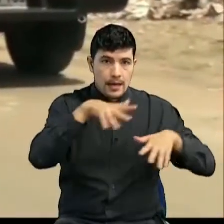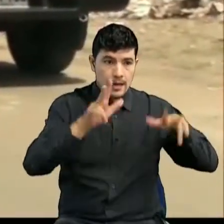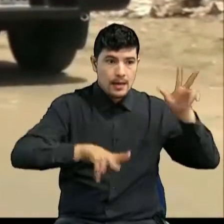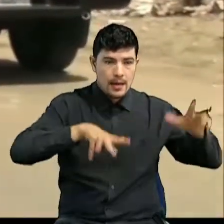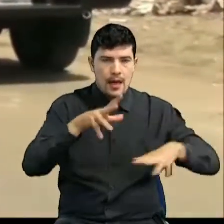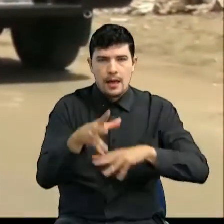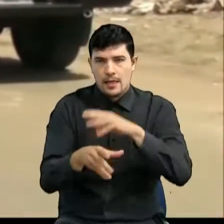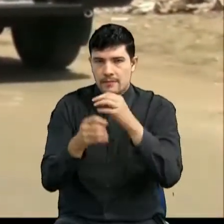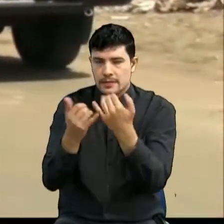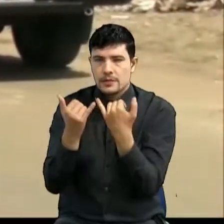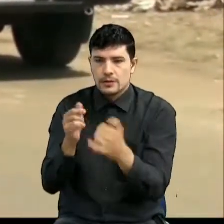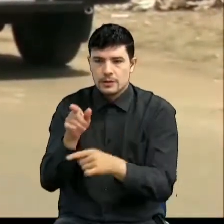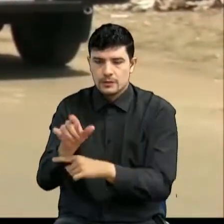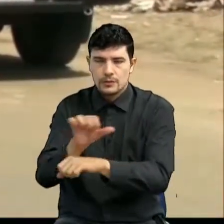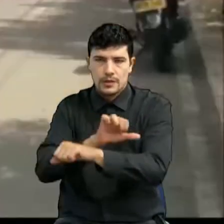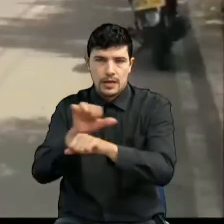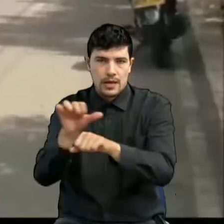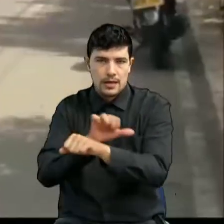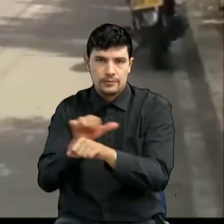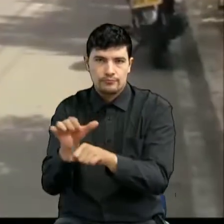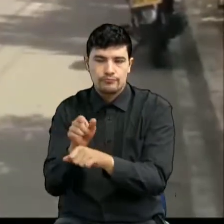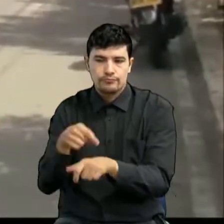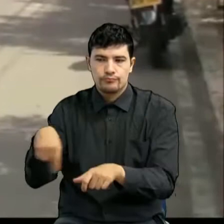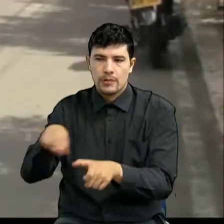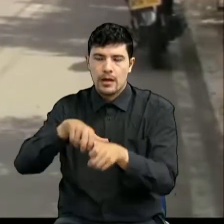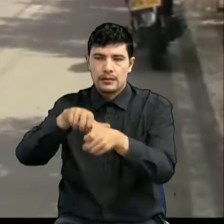con cilindros con gas en las últimas horas.